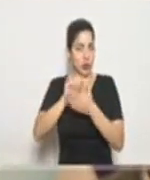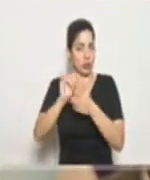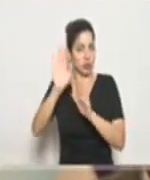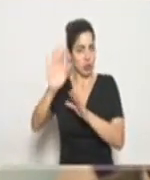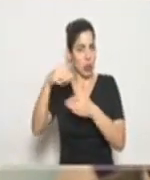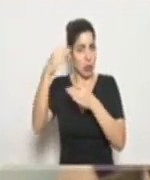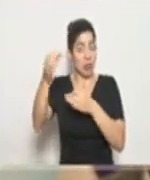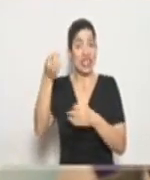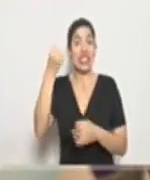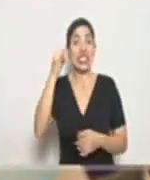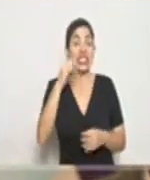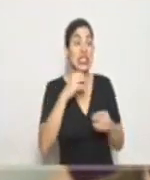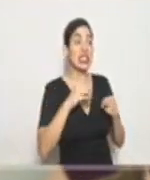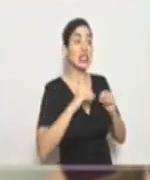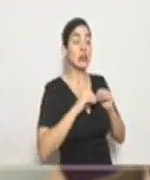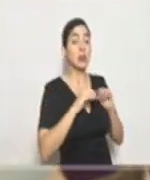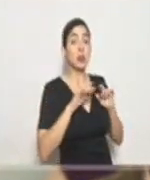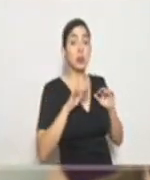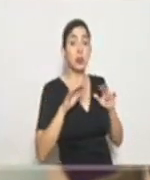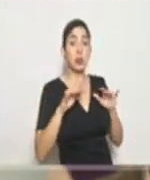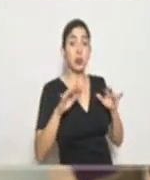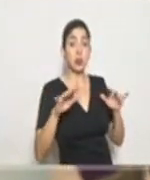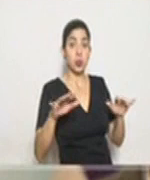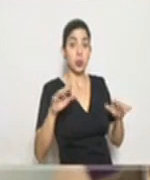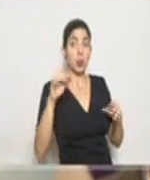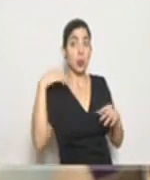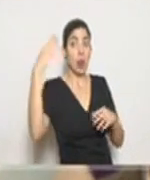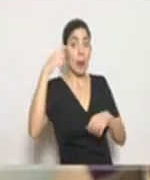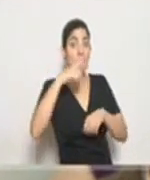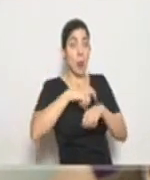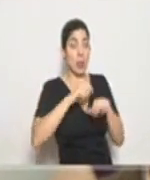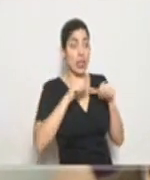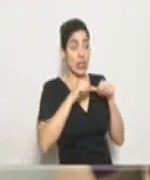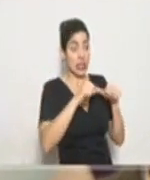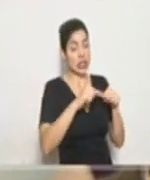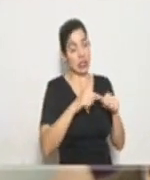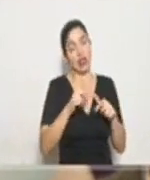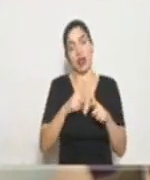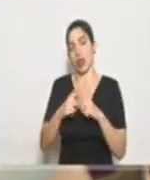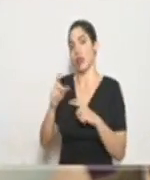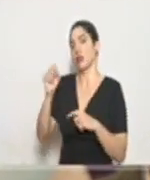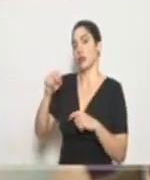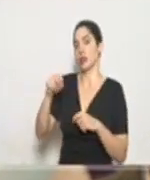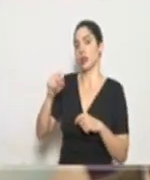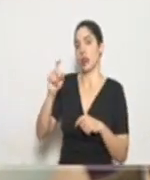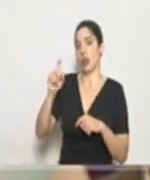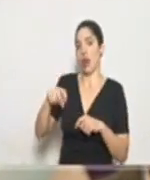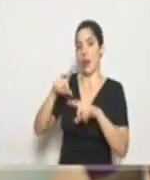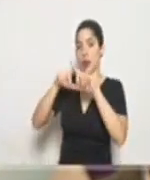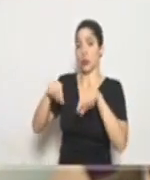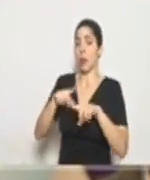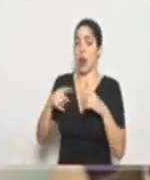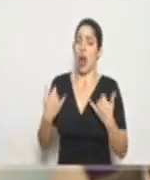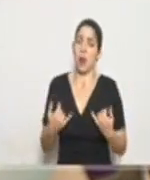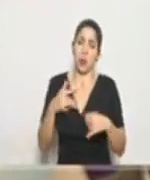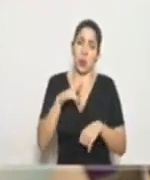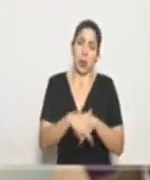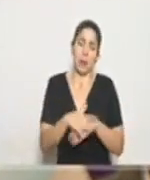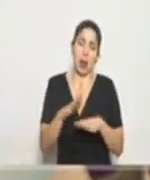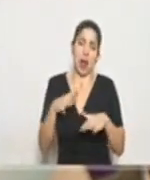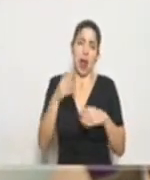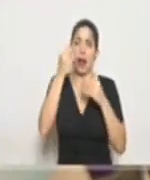tuviéramos un escenario de transmisión a ese momento, pues sí, tendríamos que suspenderla, pero todavía es temprano para